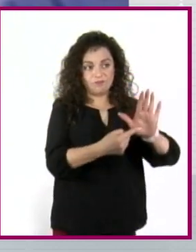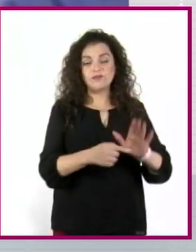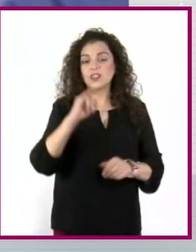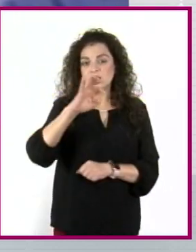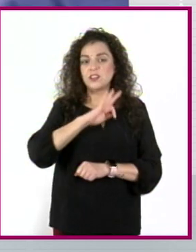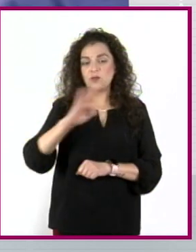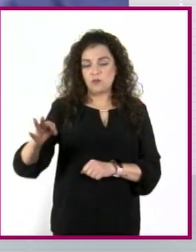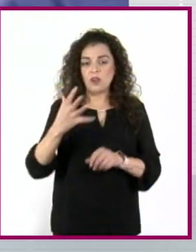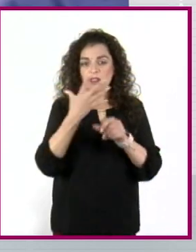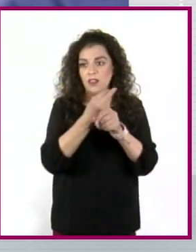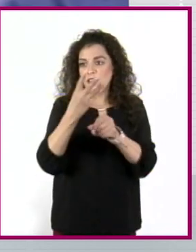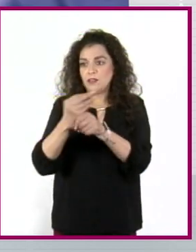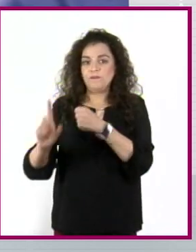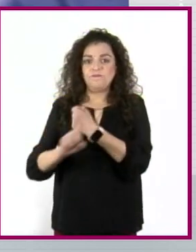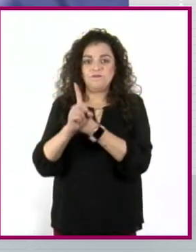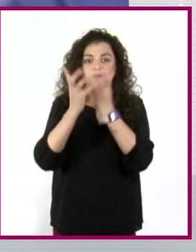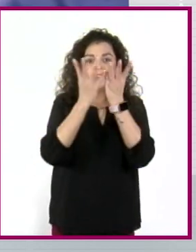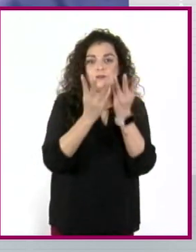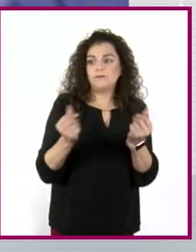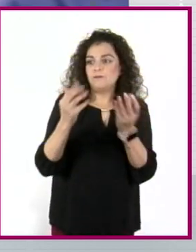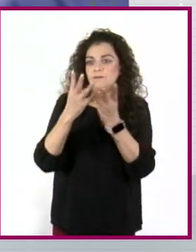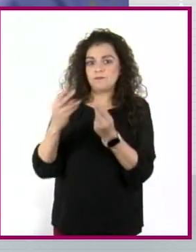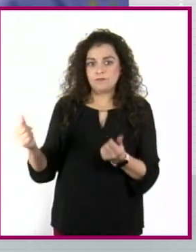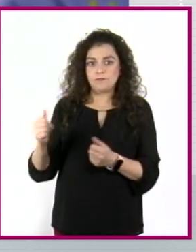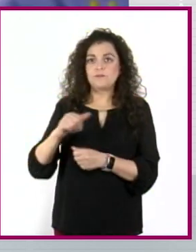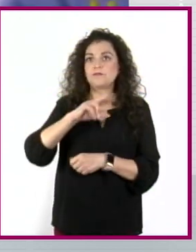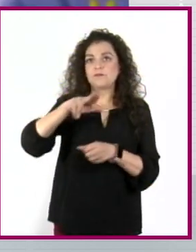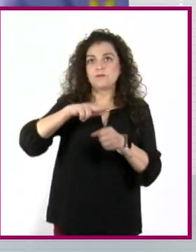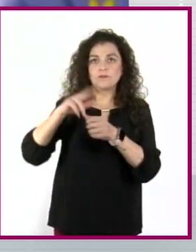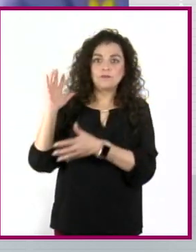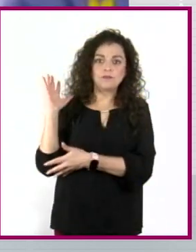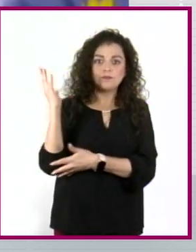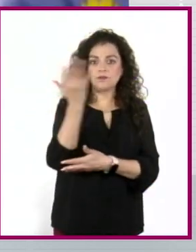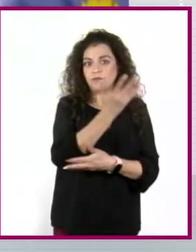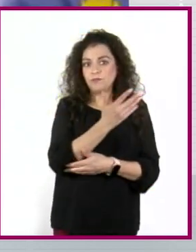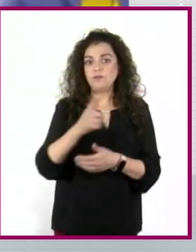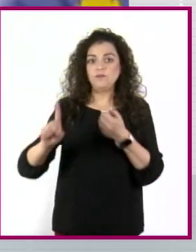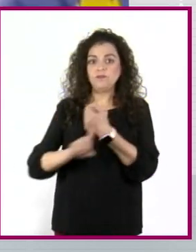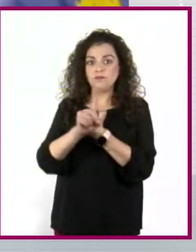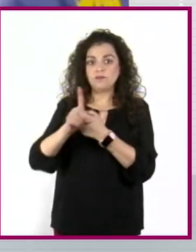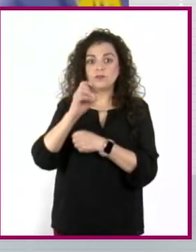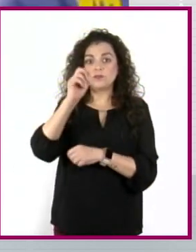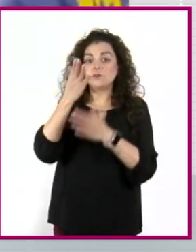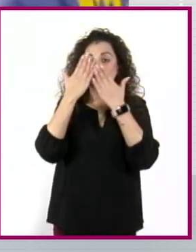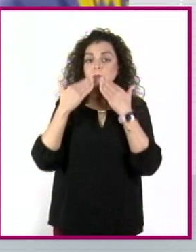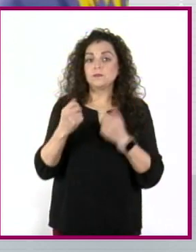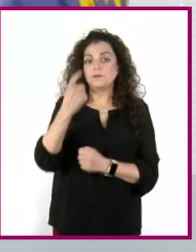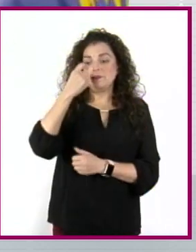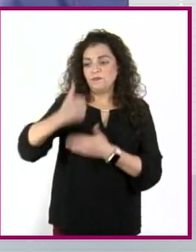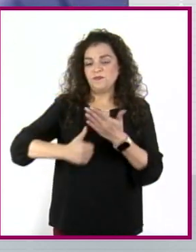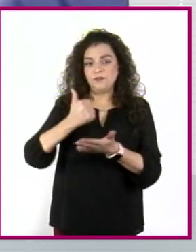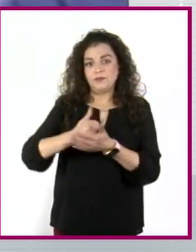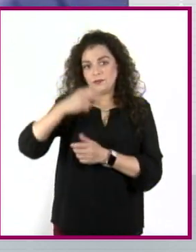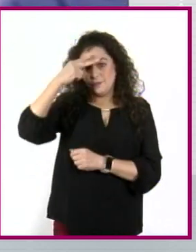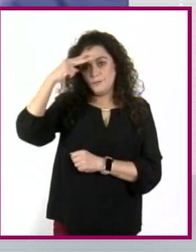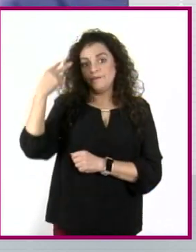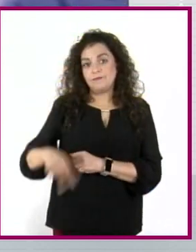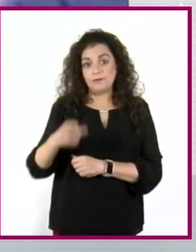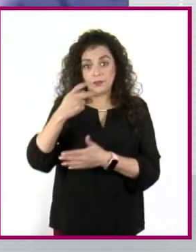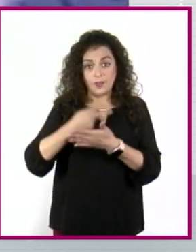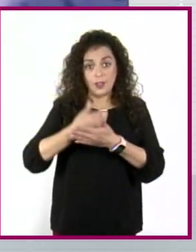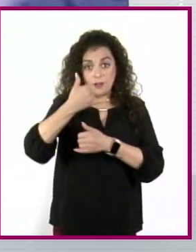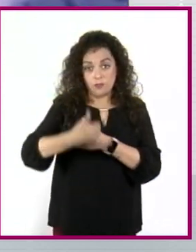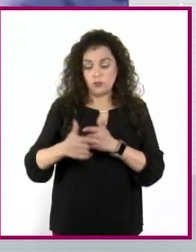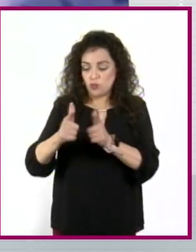a los problemas ambientales y a los problemas de sustentabilidad de agua en la Ciudad de México. Entonces, pues es un proyecto que somos un